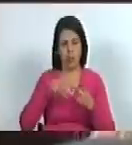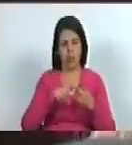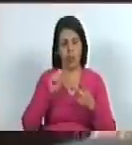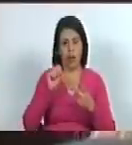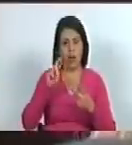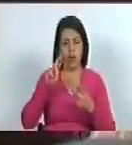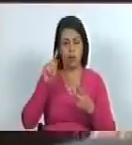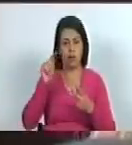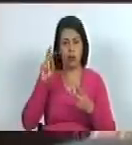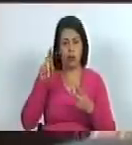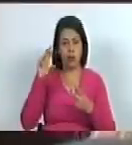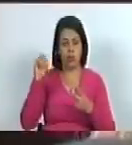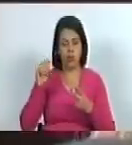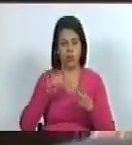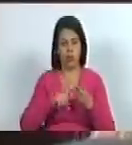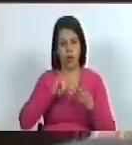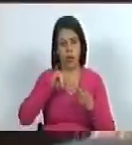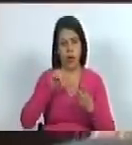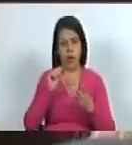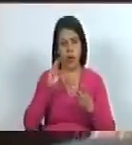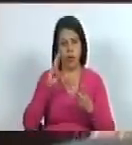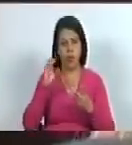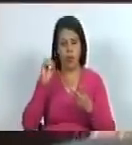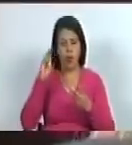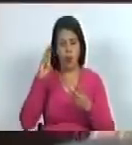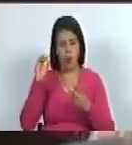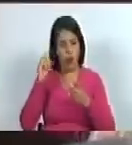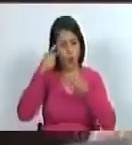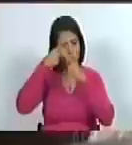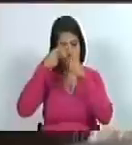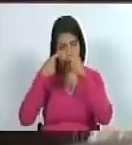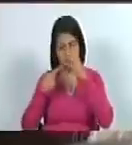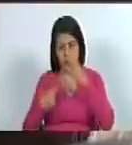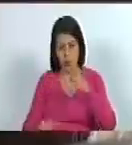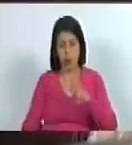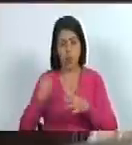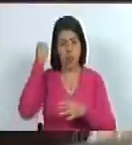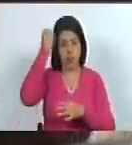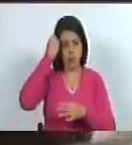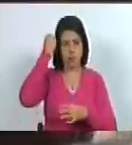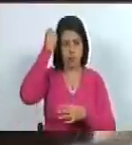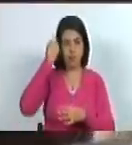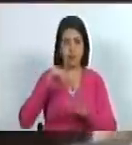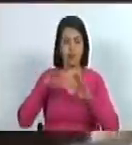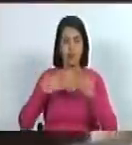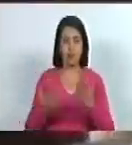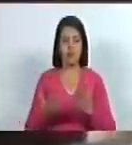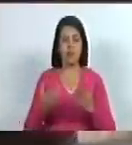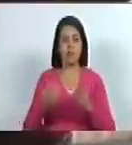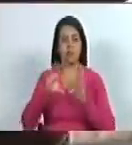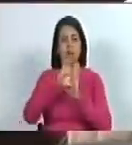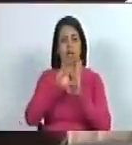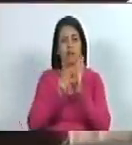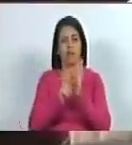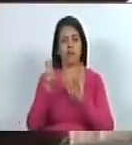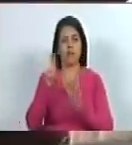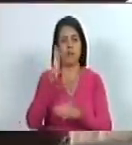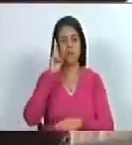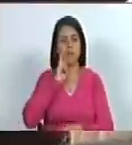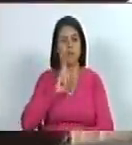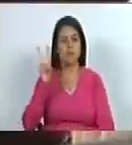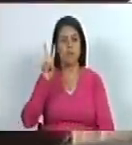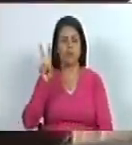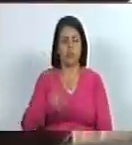Michelena Jacobo Borges entre otros considerando que la constitución de la república